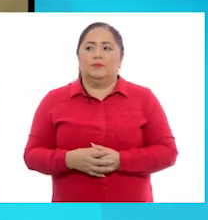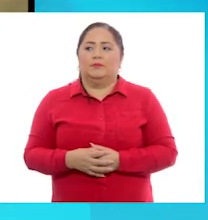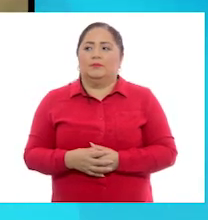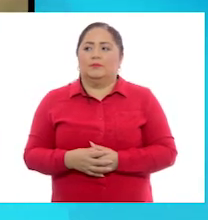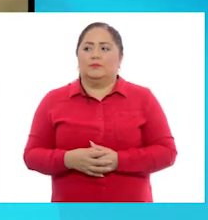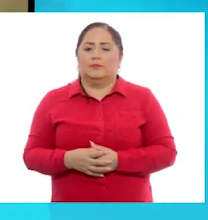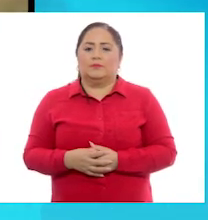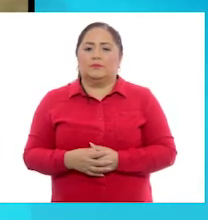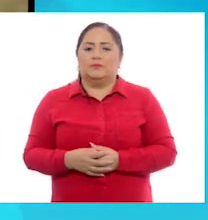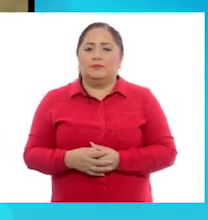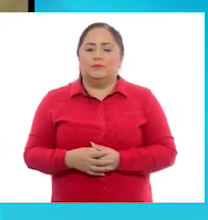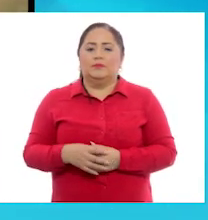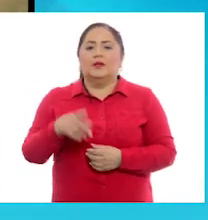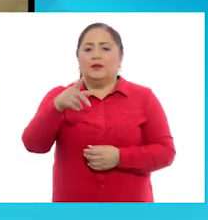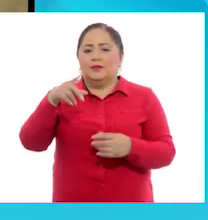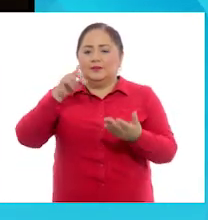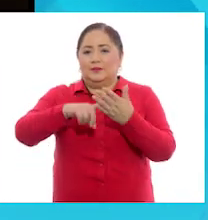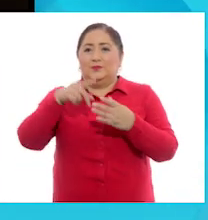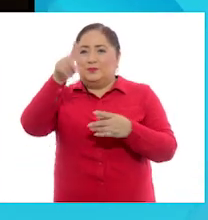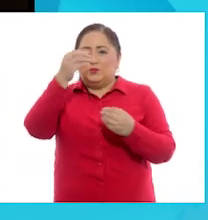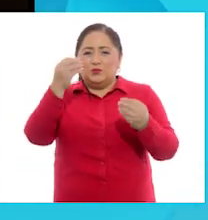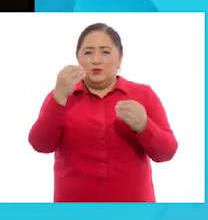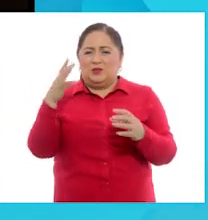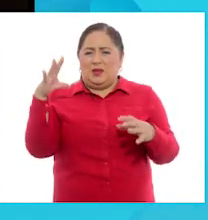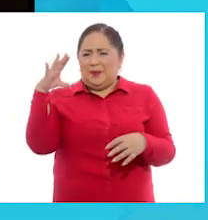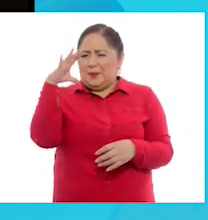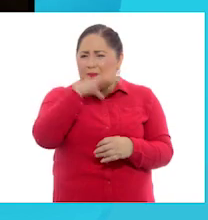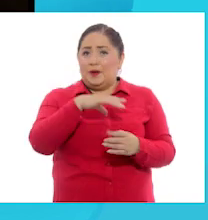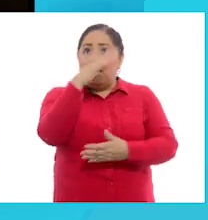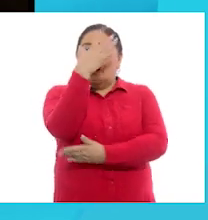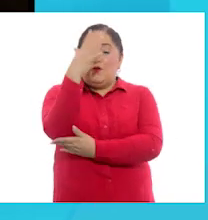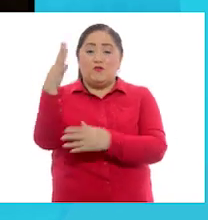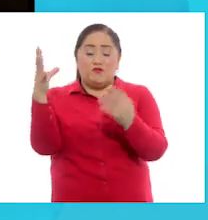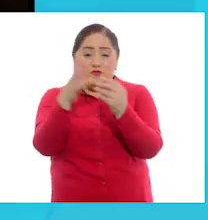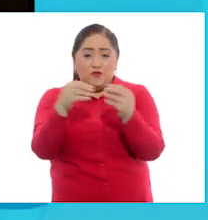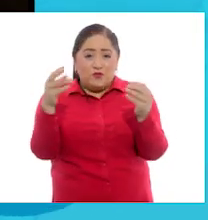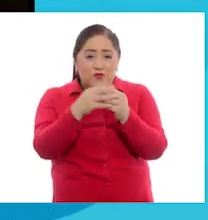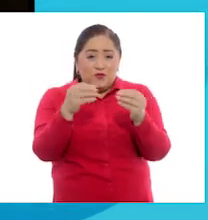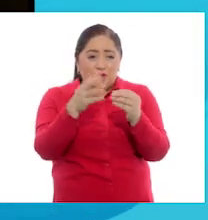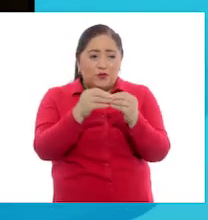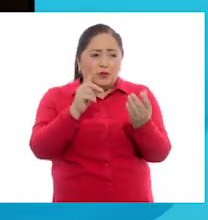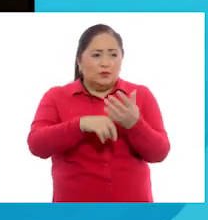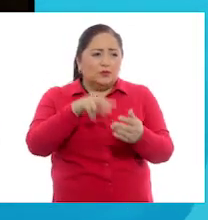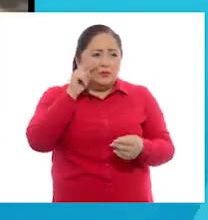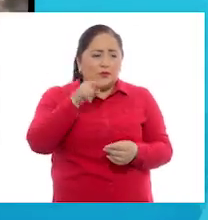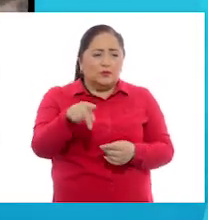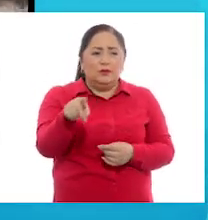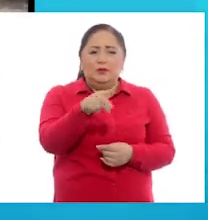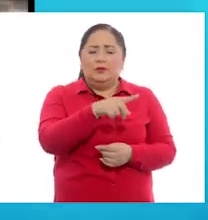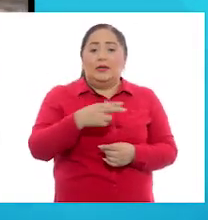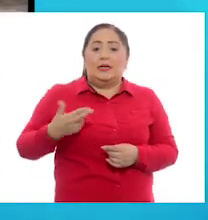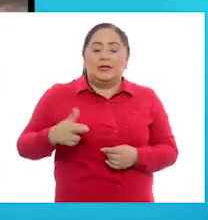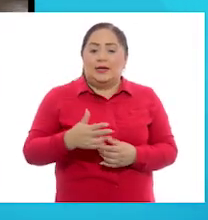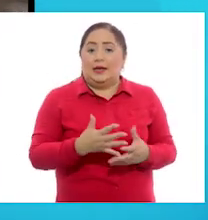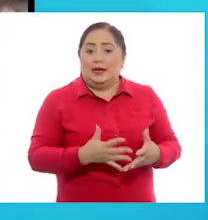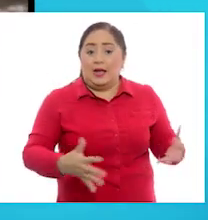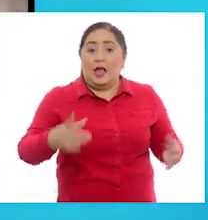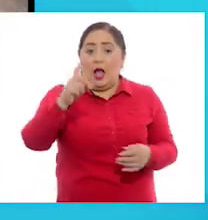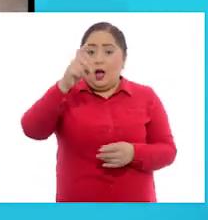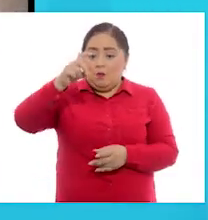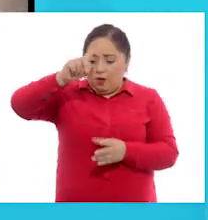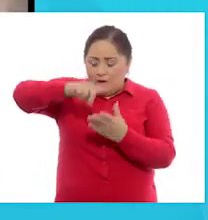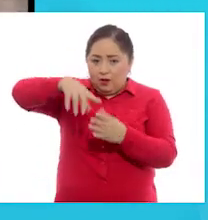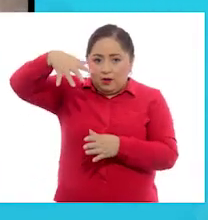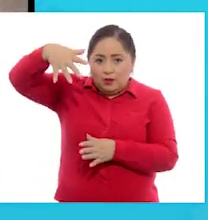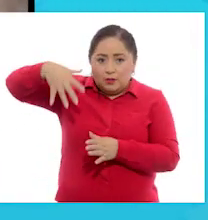Abajo hace mucho calor. Hay muchos árboles de frutas y corren ríos muy grandes. El agua baja